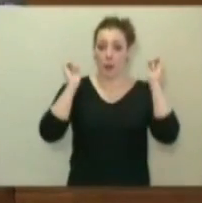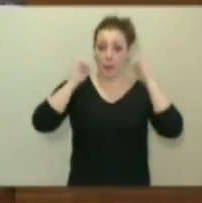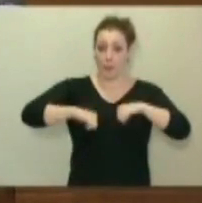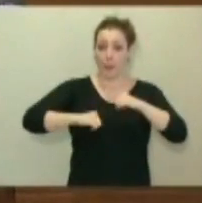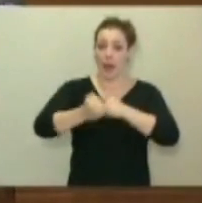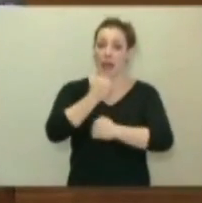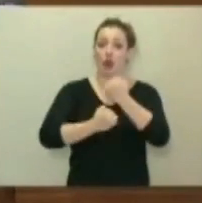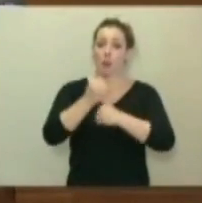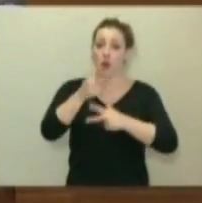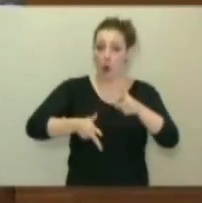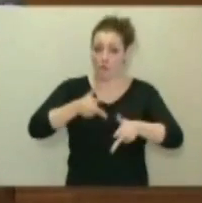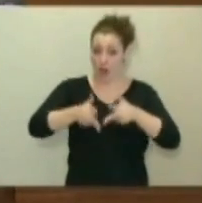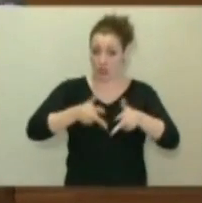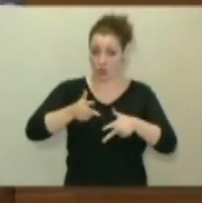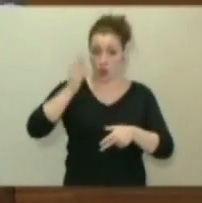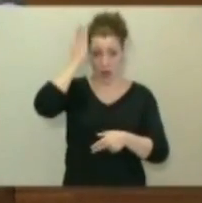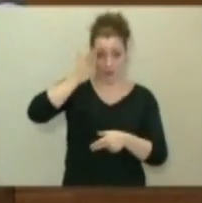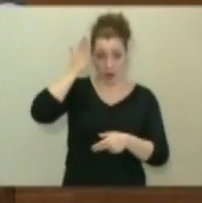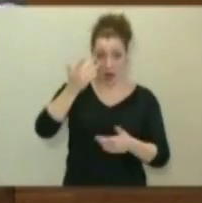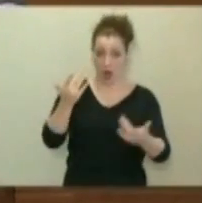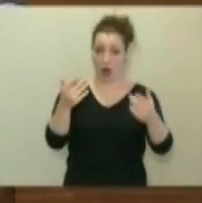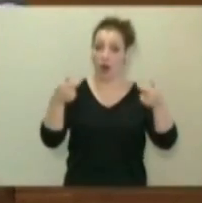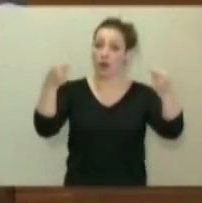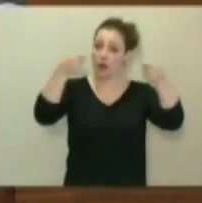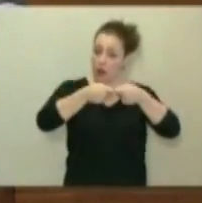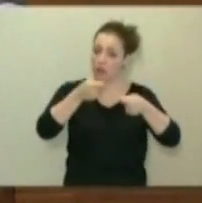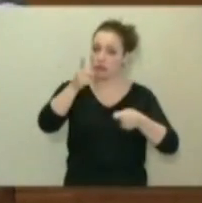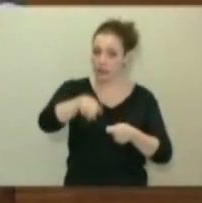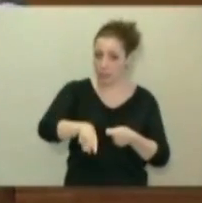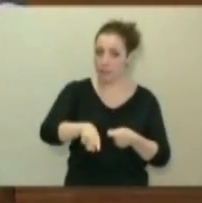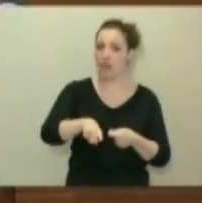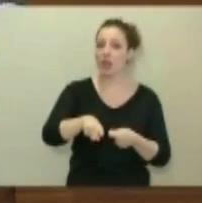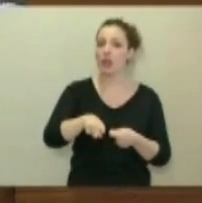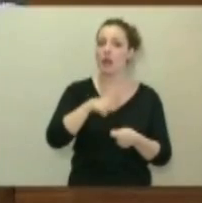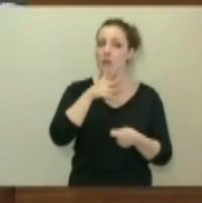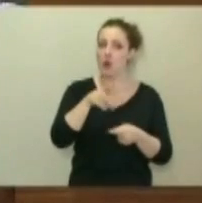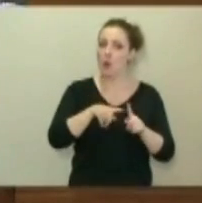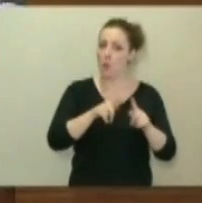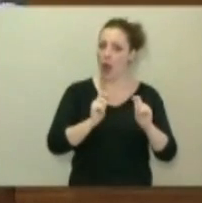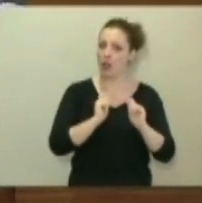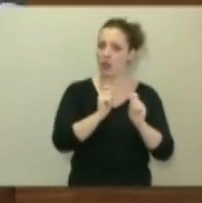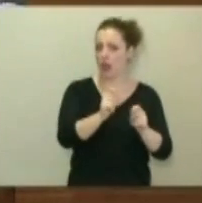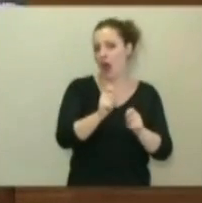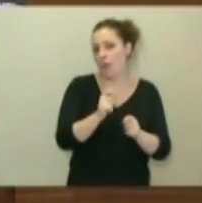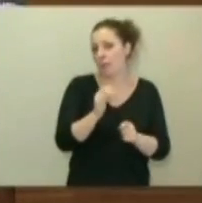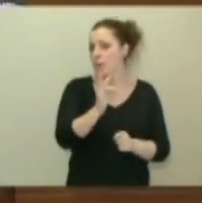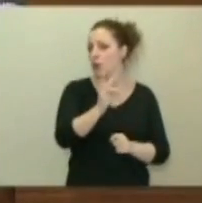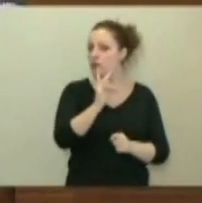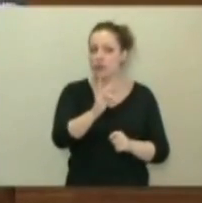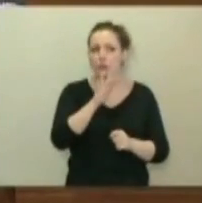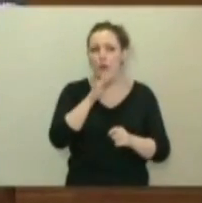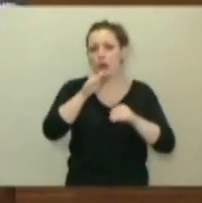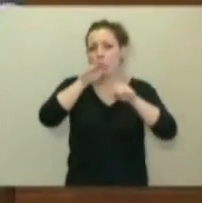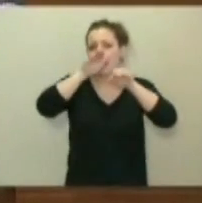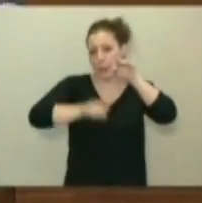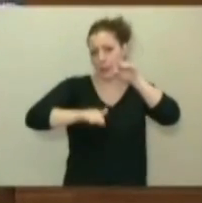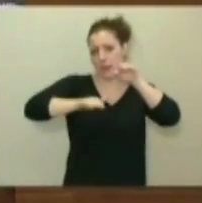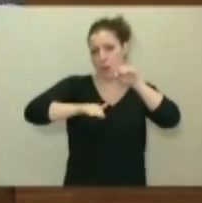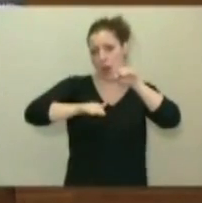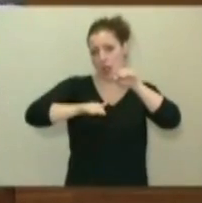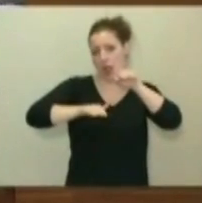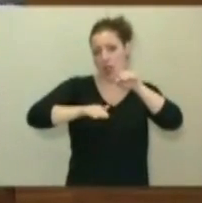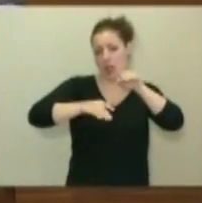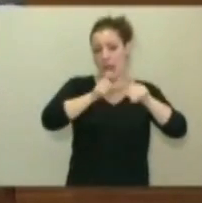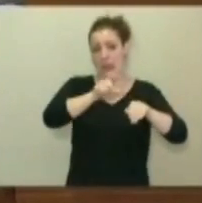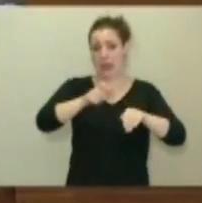navarra. Para nosotros son residuos de un régimen decimonónico que consagra unos privilegios que inducen a la desigualdad entre españoles y que